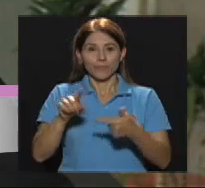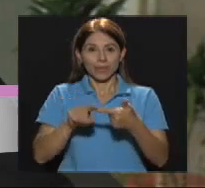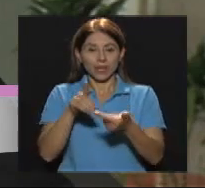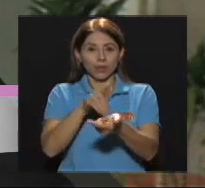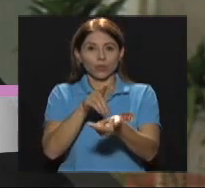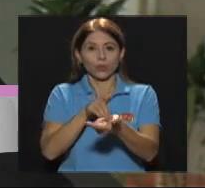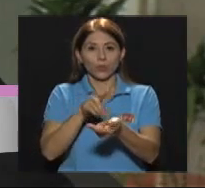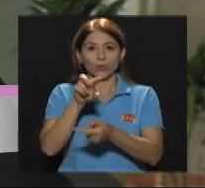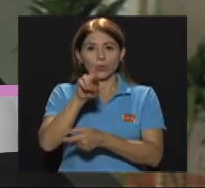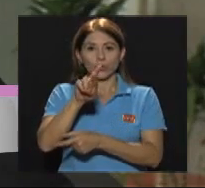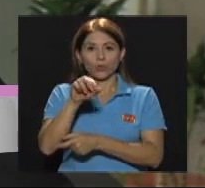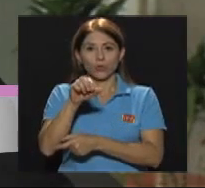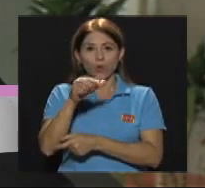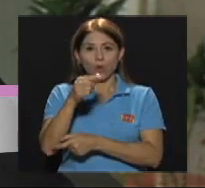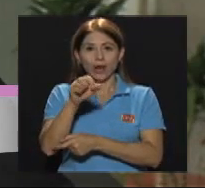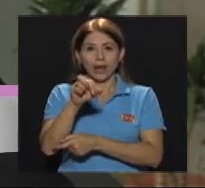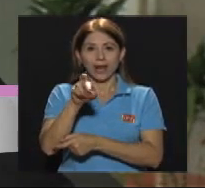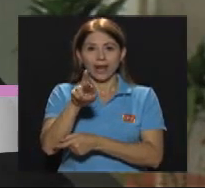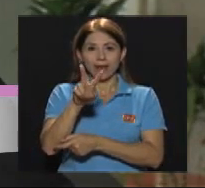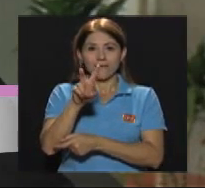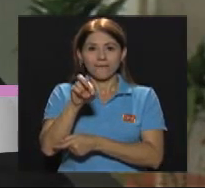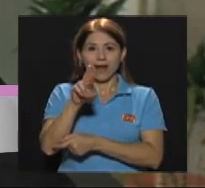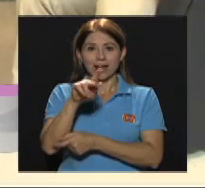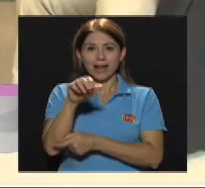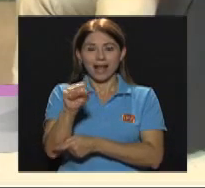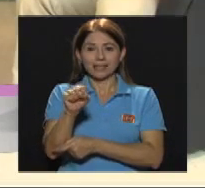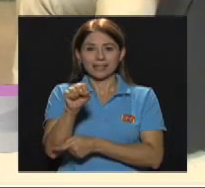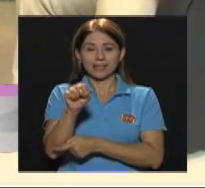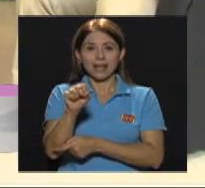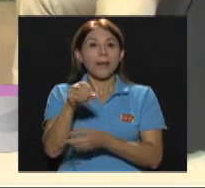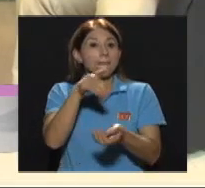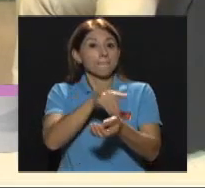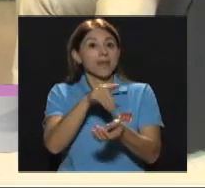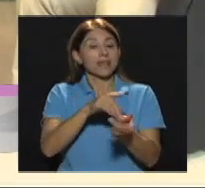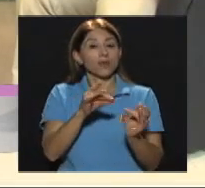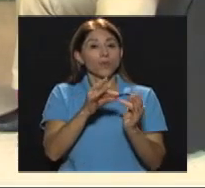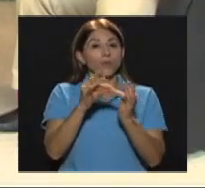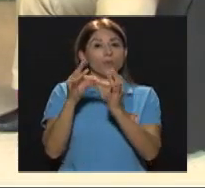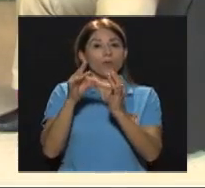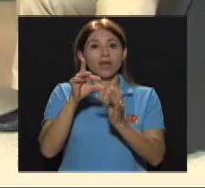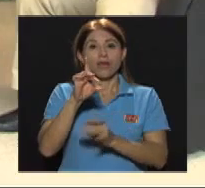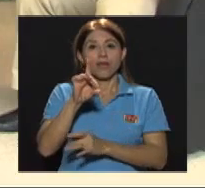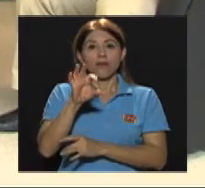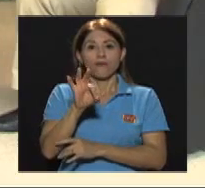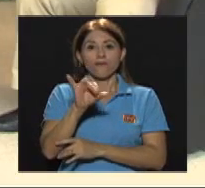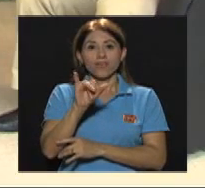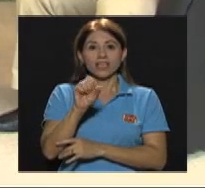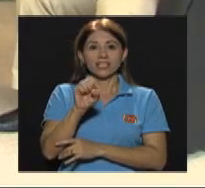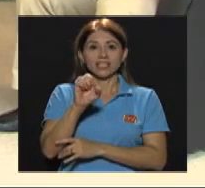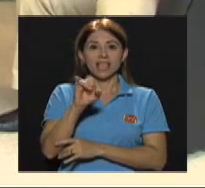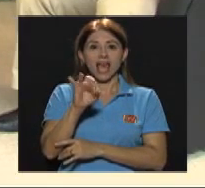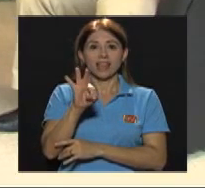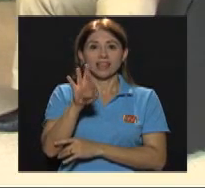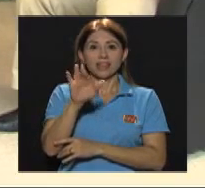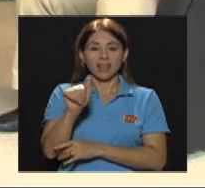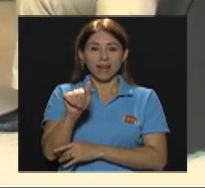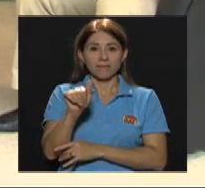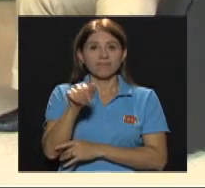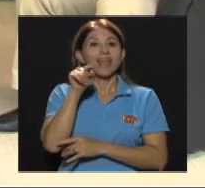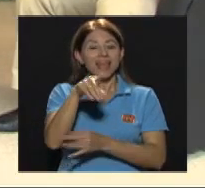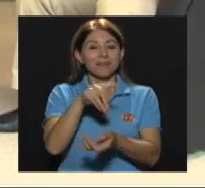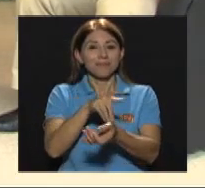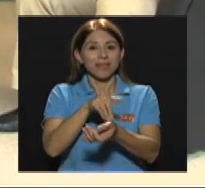el doctor Roger Vargas, quien es médico oficiatra del Hospital Nacional de Niños Y